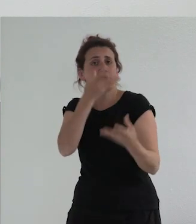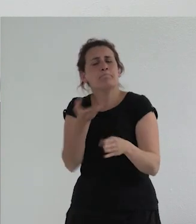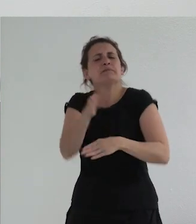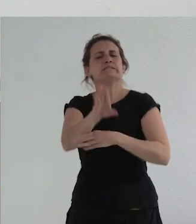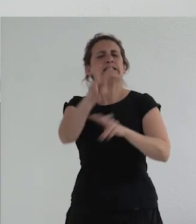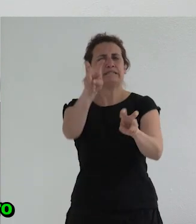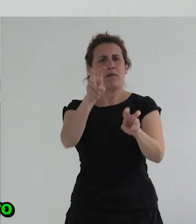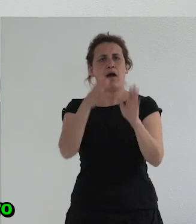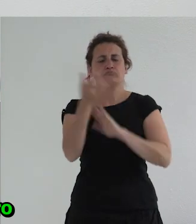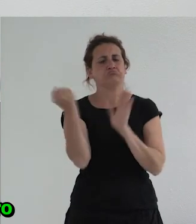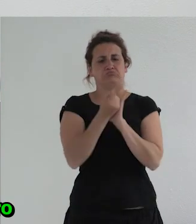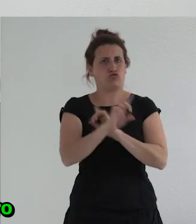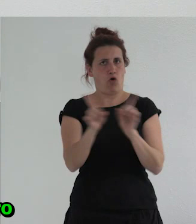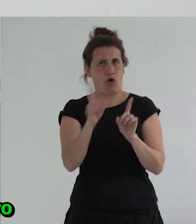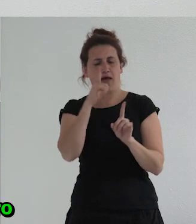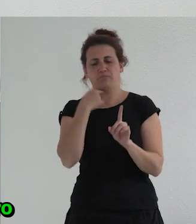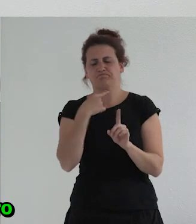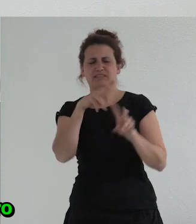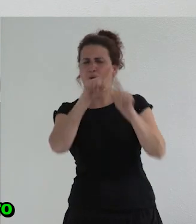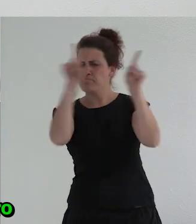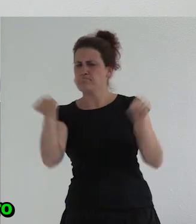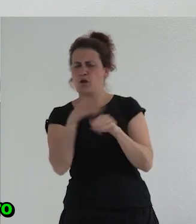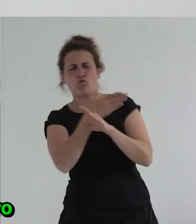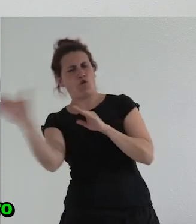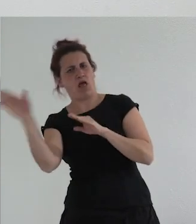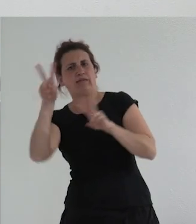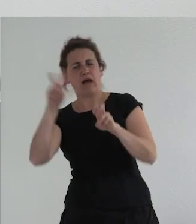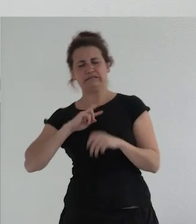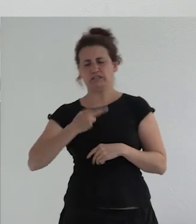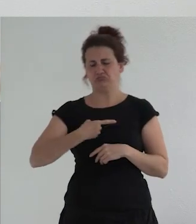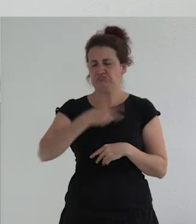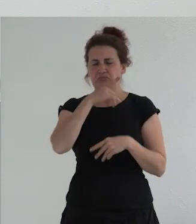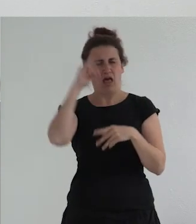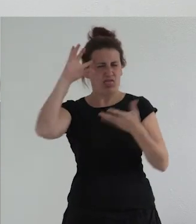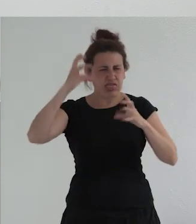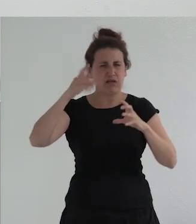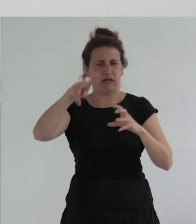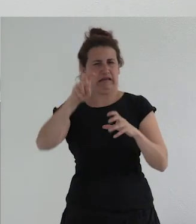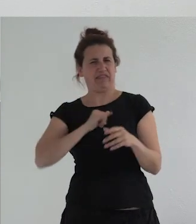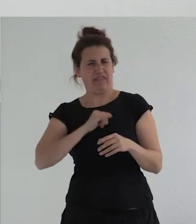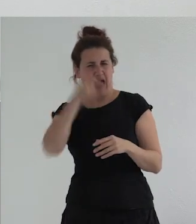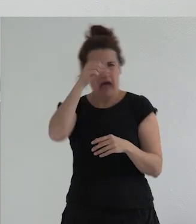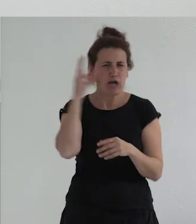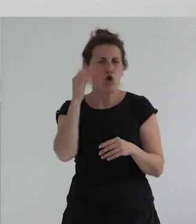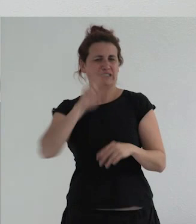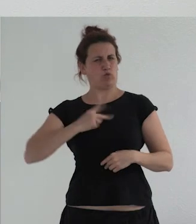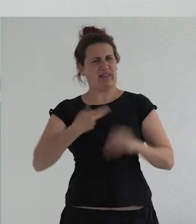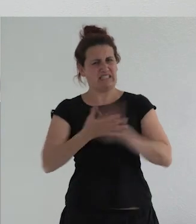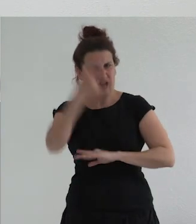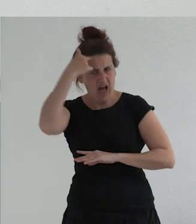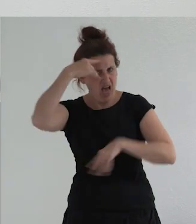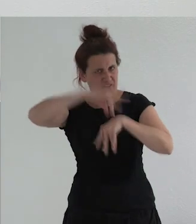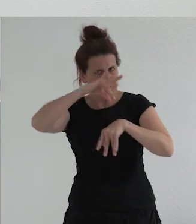discursos despatologizadores es decir que abandonan el marco del trastorno de identidad de género que abandonan la idea de que la transexualidad es una enfermedad mental cosa que me